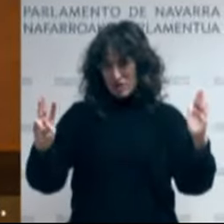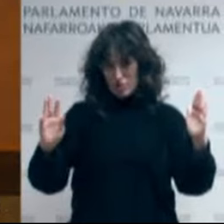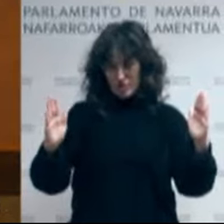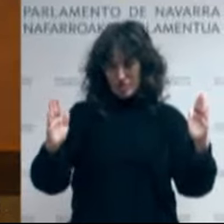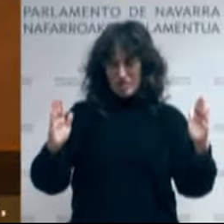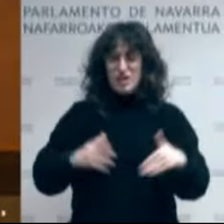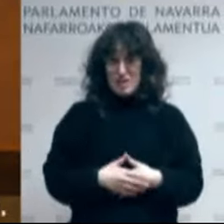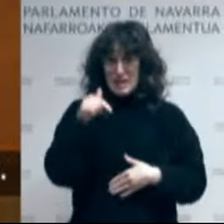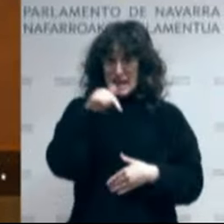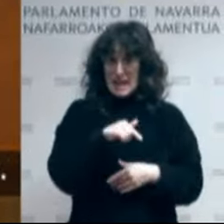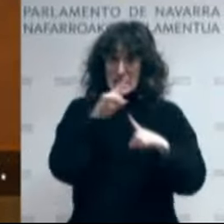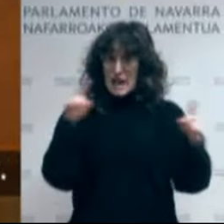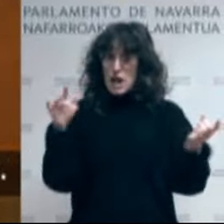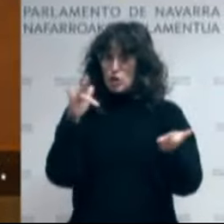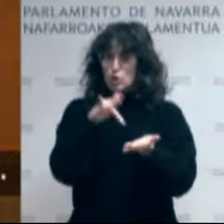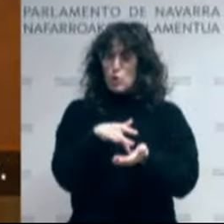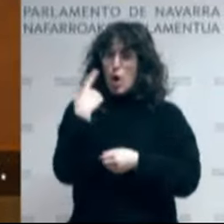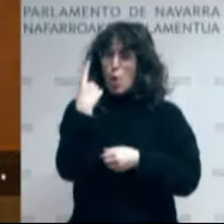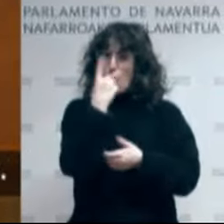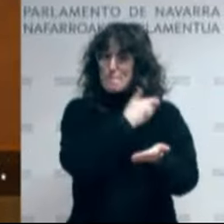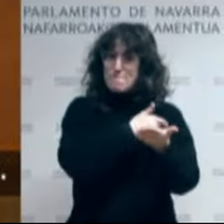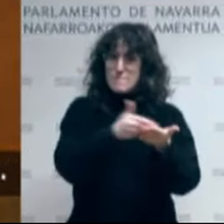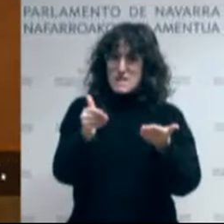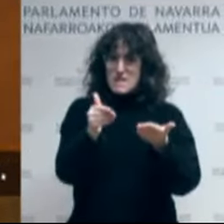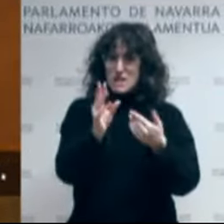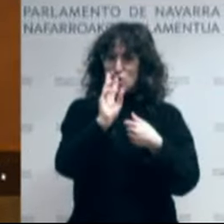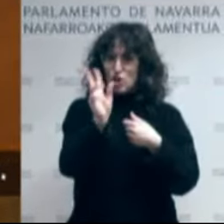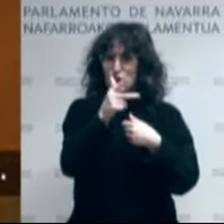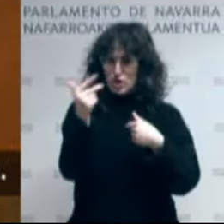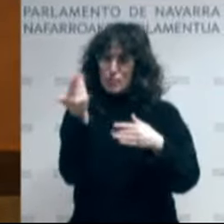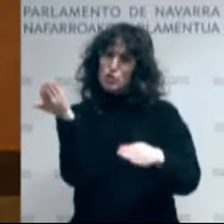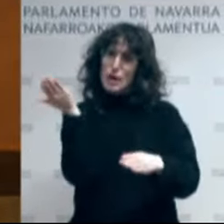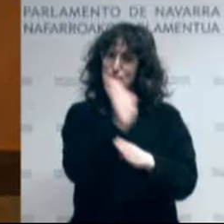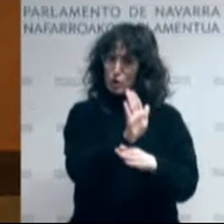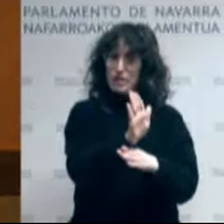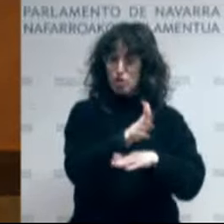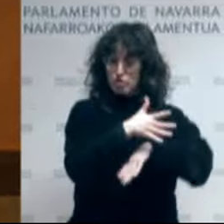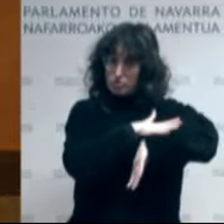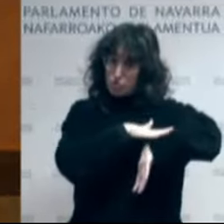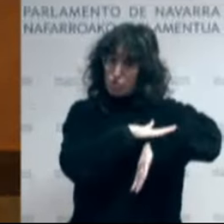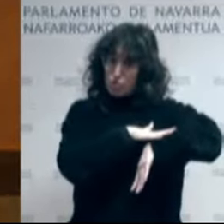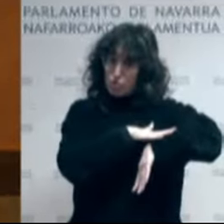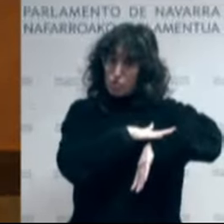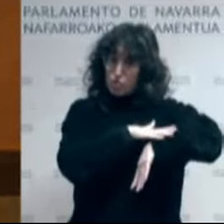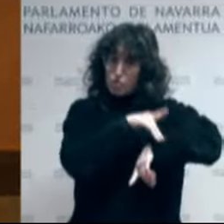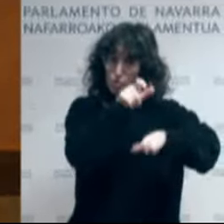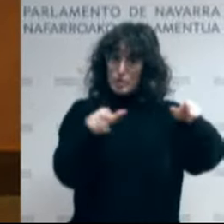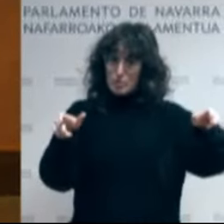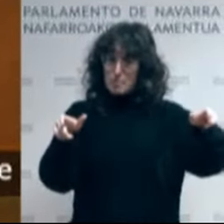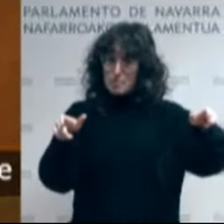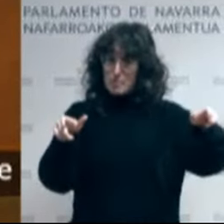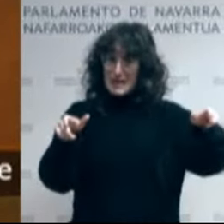año hemos hecho una aportación de un millón de euros. Y el Gobierno incrementará las contrataciones de personal de apoyo